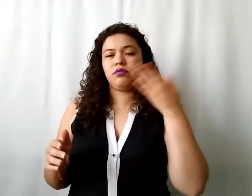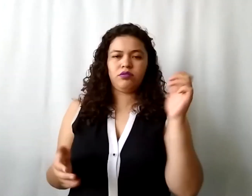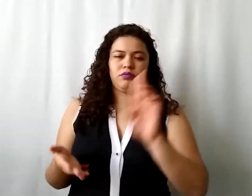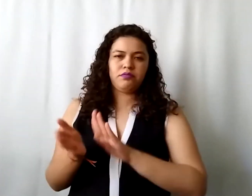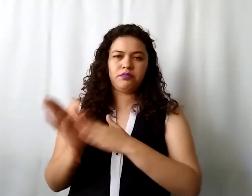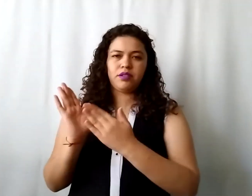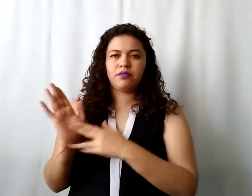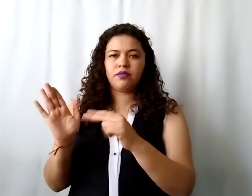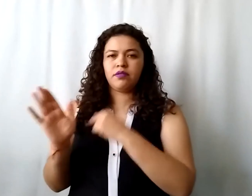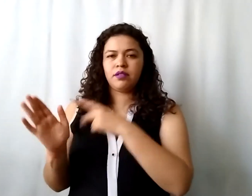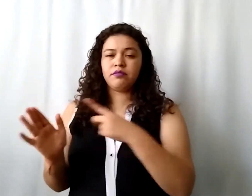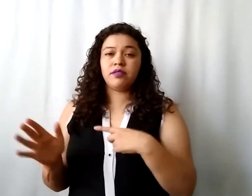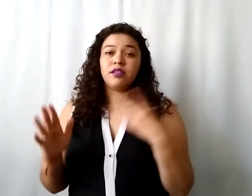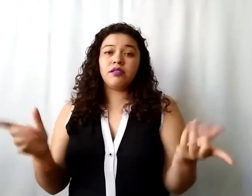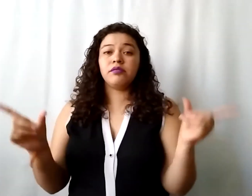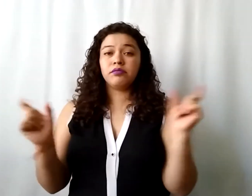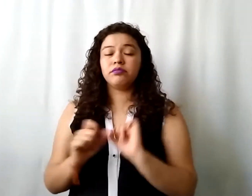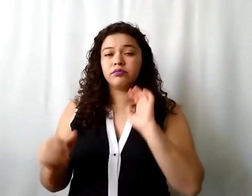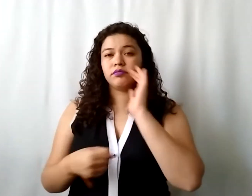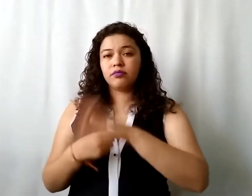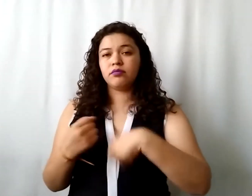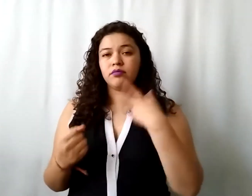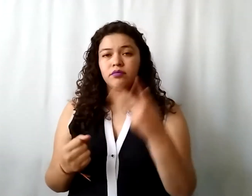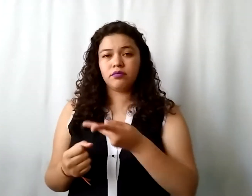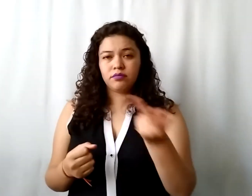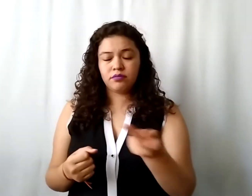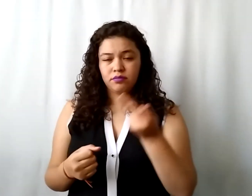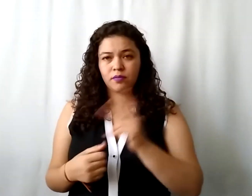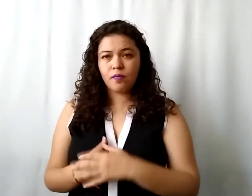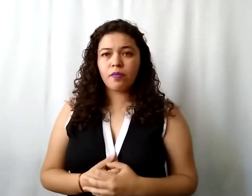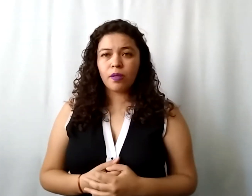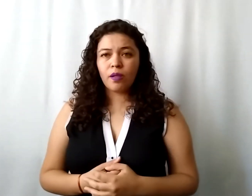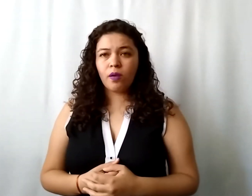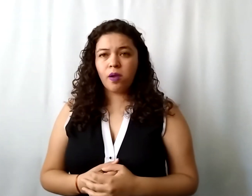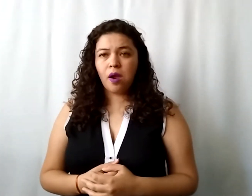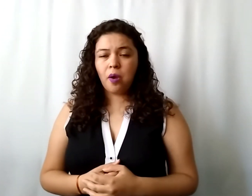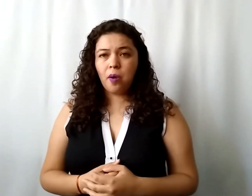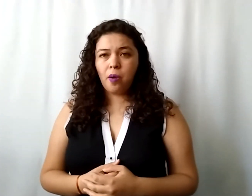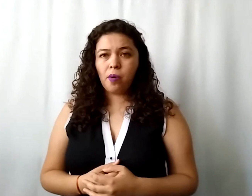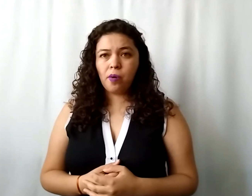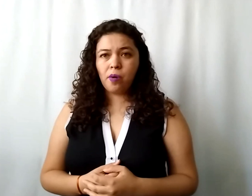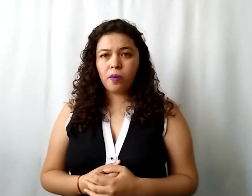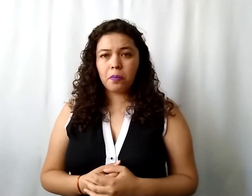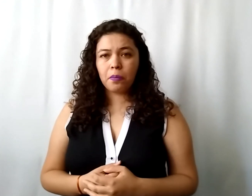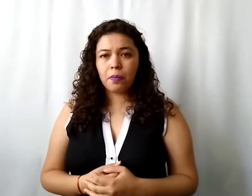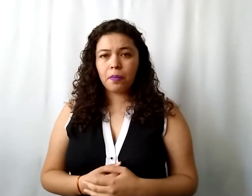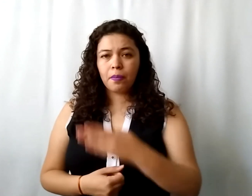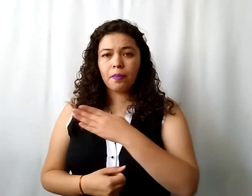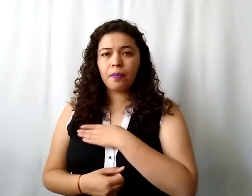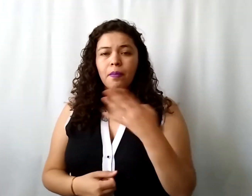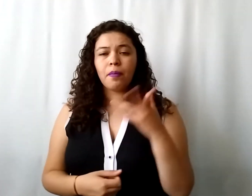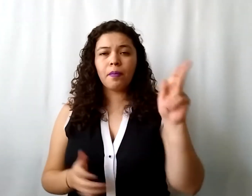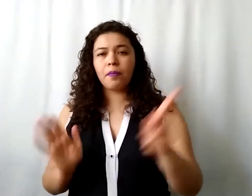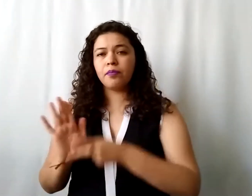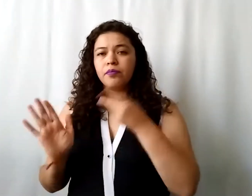bien pues bueno hasta aquí terminamos con las preguntas y bueno les hacemos nuevamente la